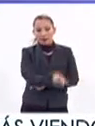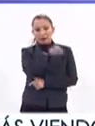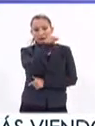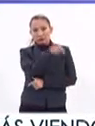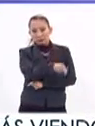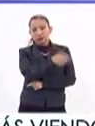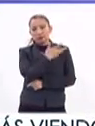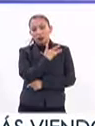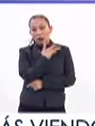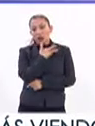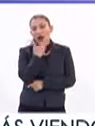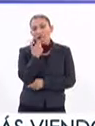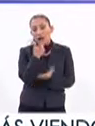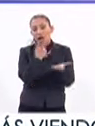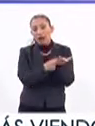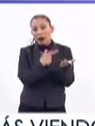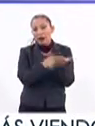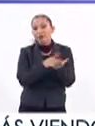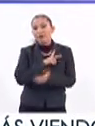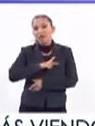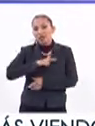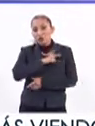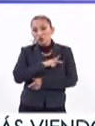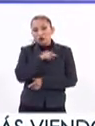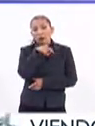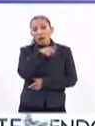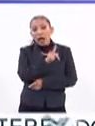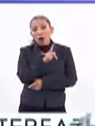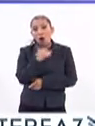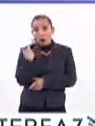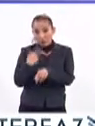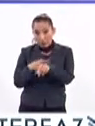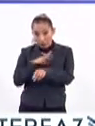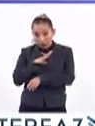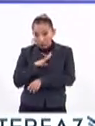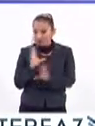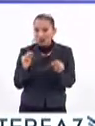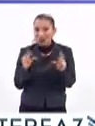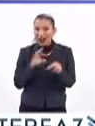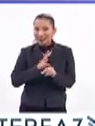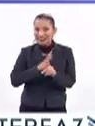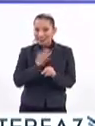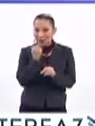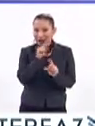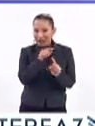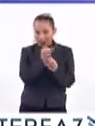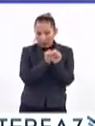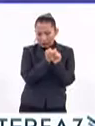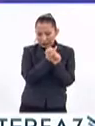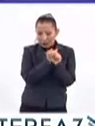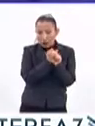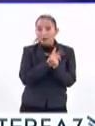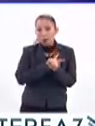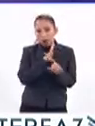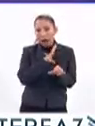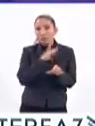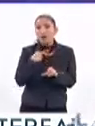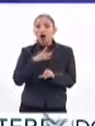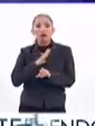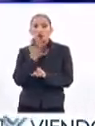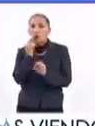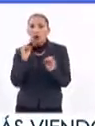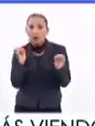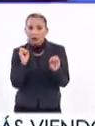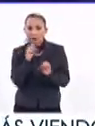son portadores del virus, pero no desarrollan la enfermedad. Hay muchísima investigación al respecto. obviamente son